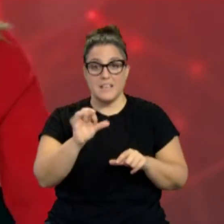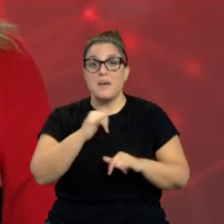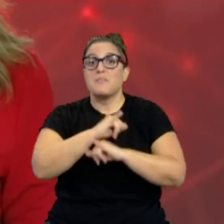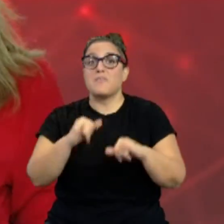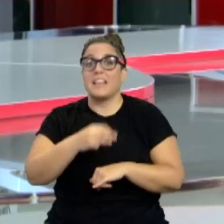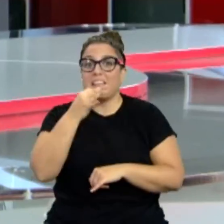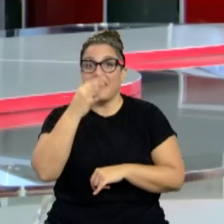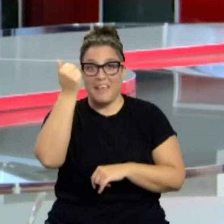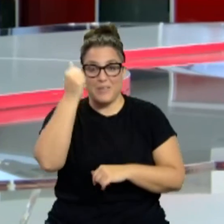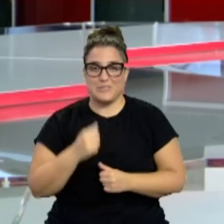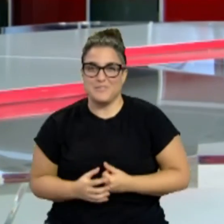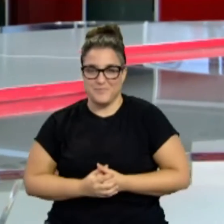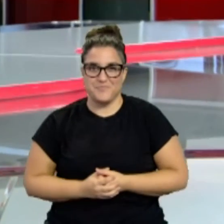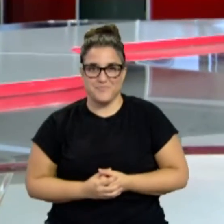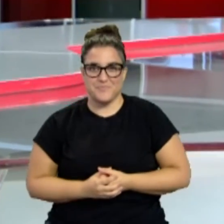feliz tarde. Adiós.